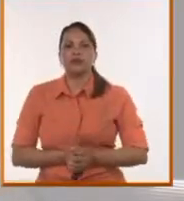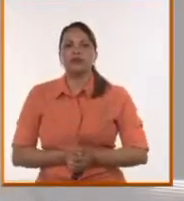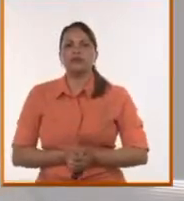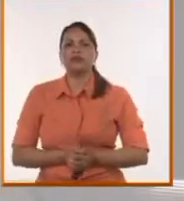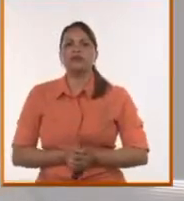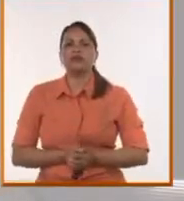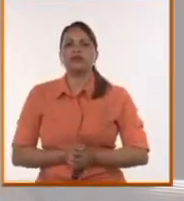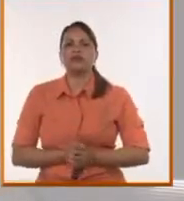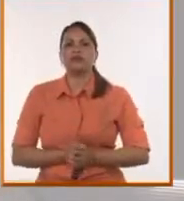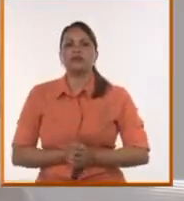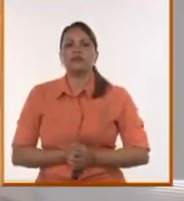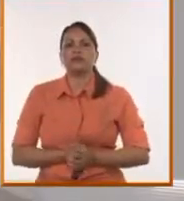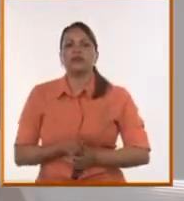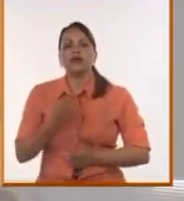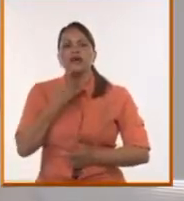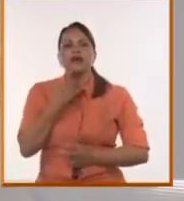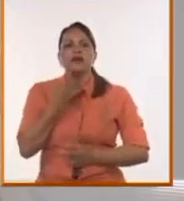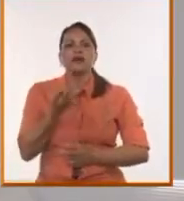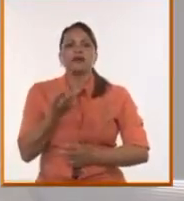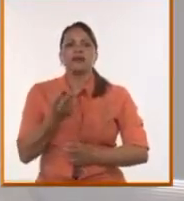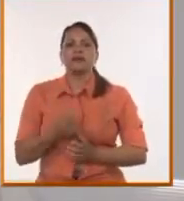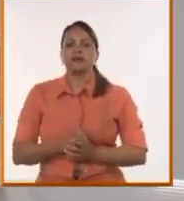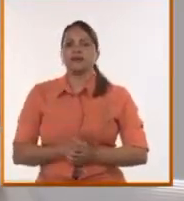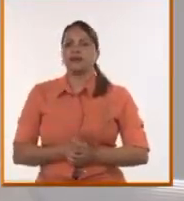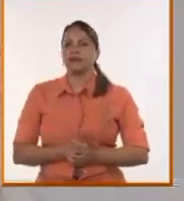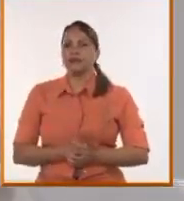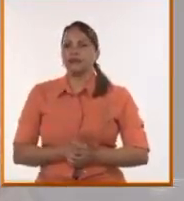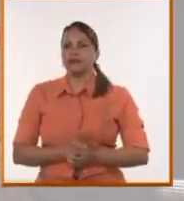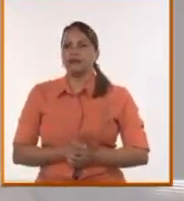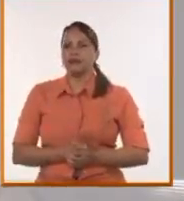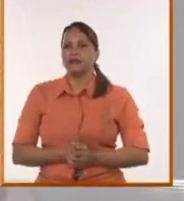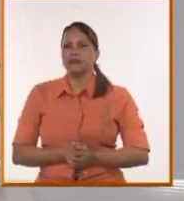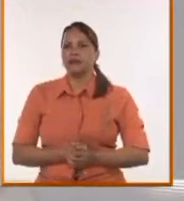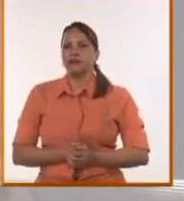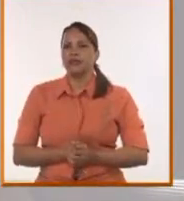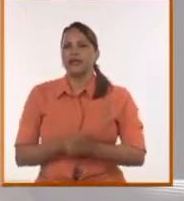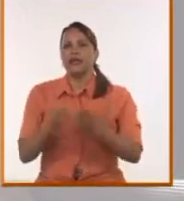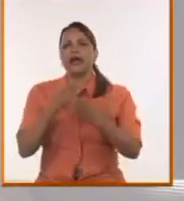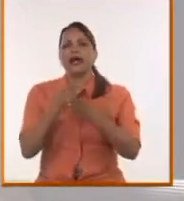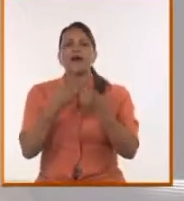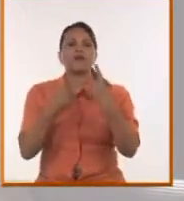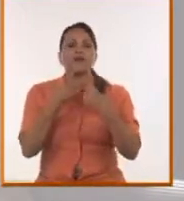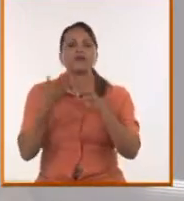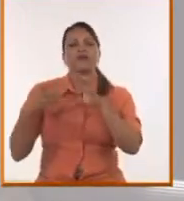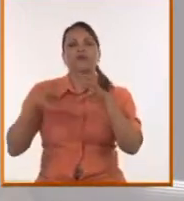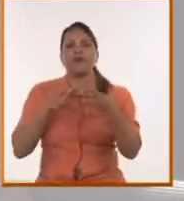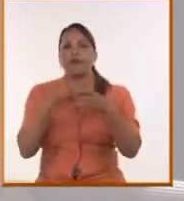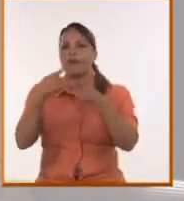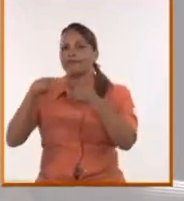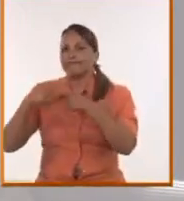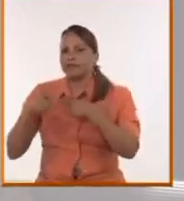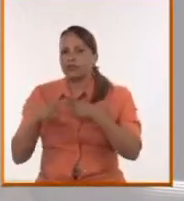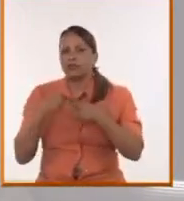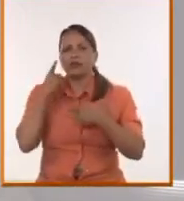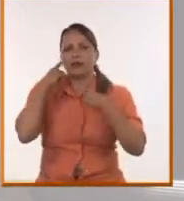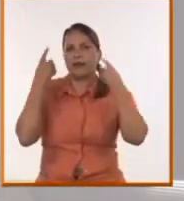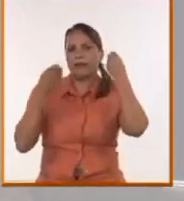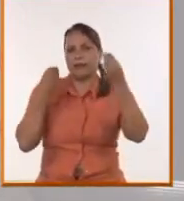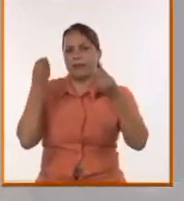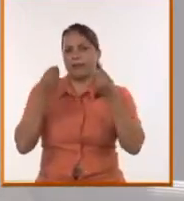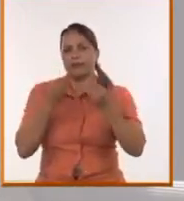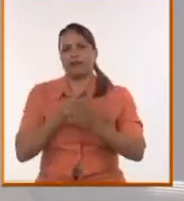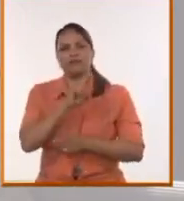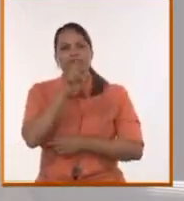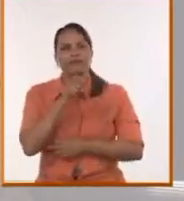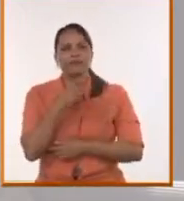única, ¿no? Todas son, vaya, tienen varios rubros, varias cosas a considerar. ¿Qué está pasando?